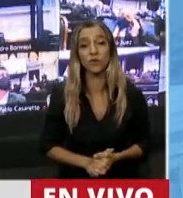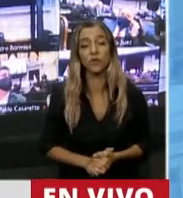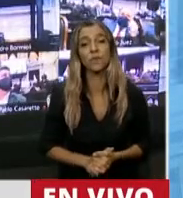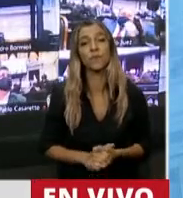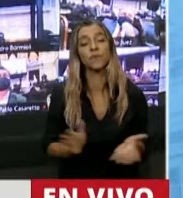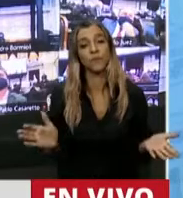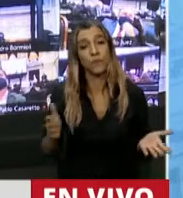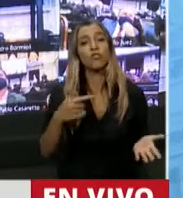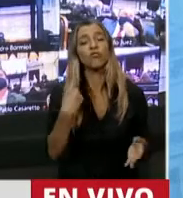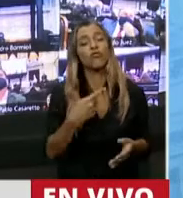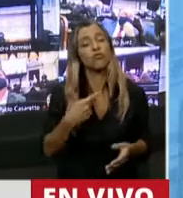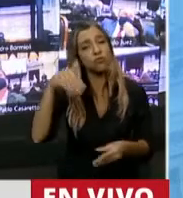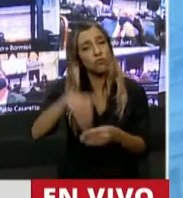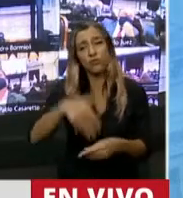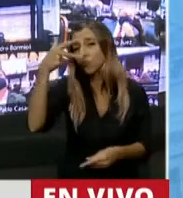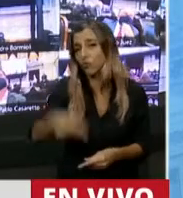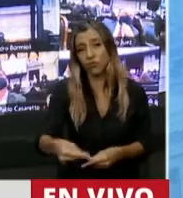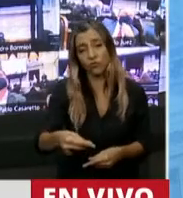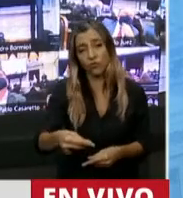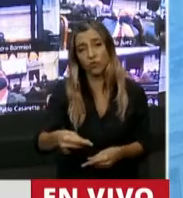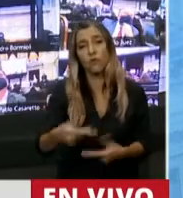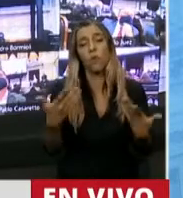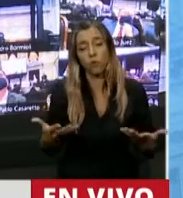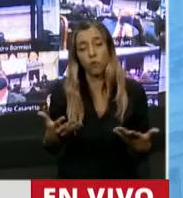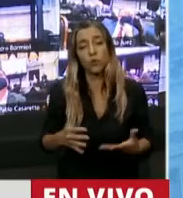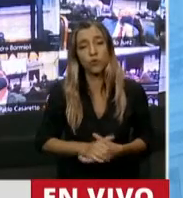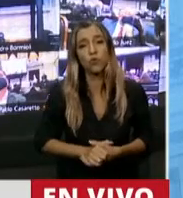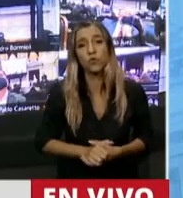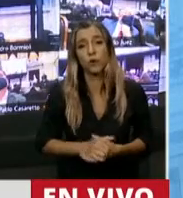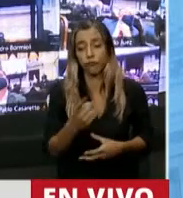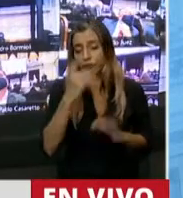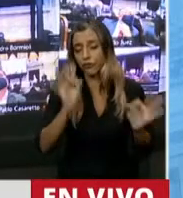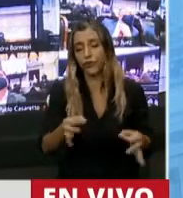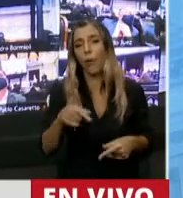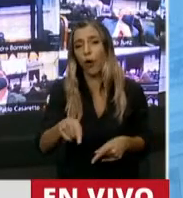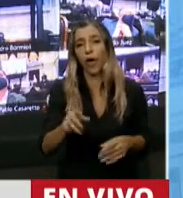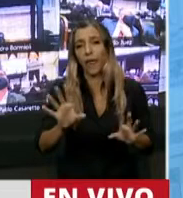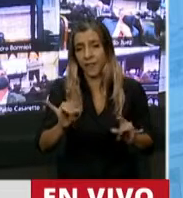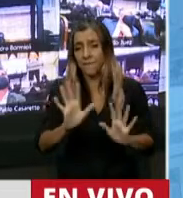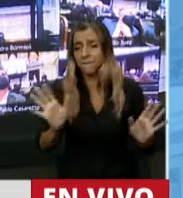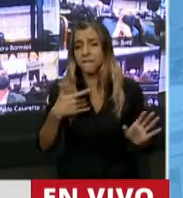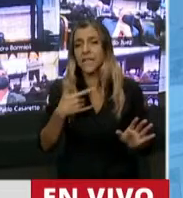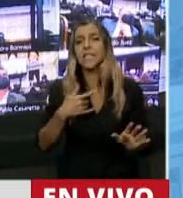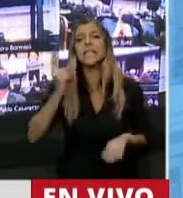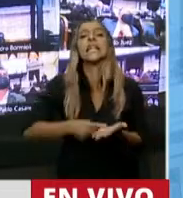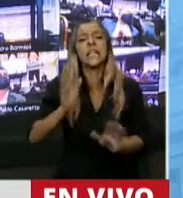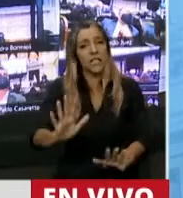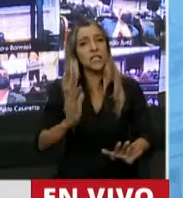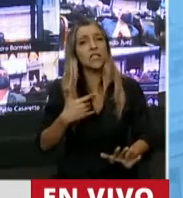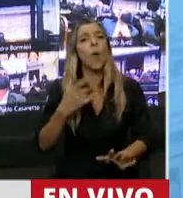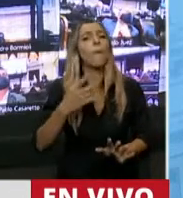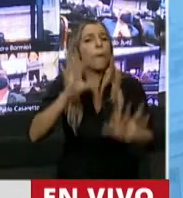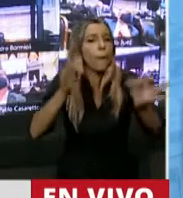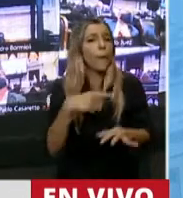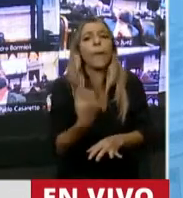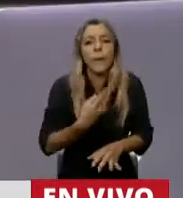Vamos a votar en contra de este impuesto, insisto, a pesar del costo político, porque entendemos que una enorme cantidad de argentinos va a entender